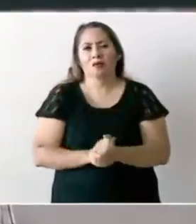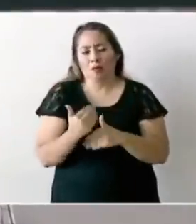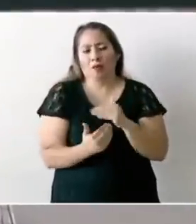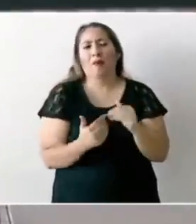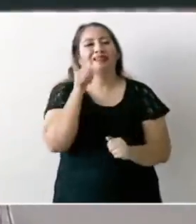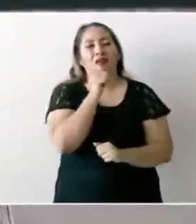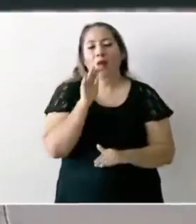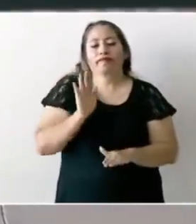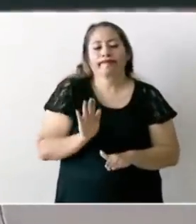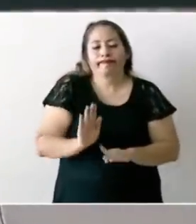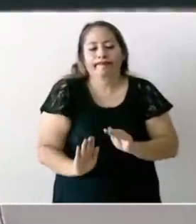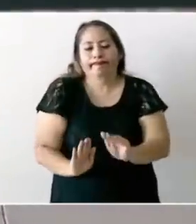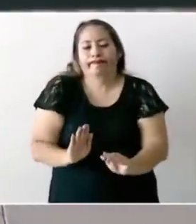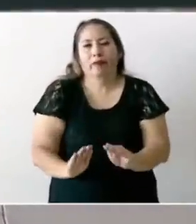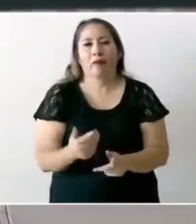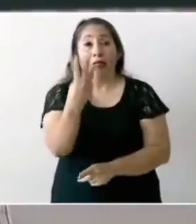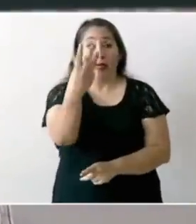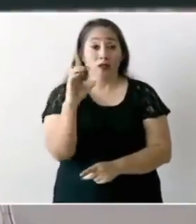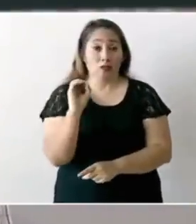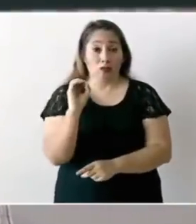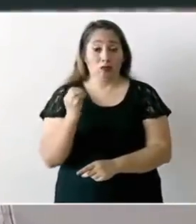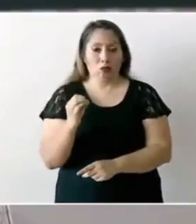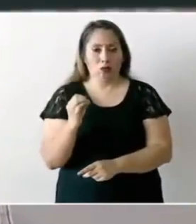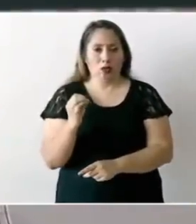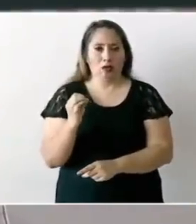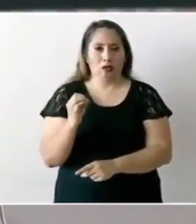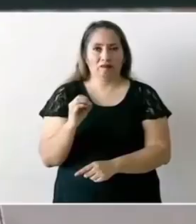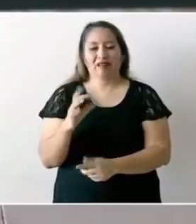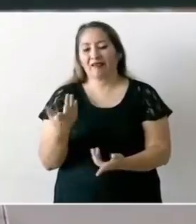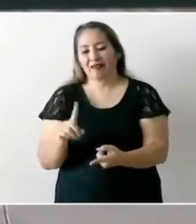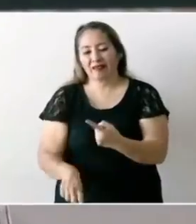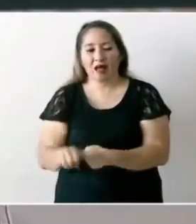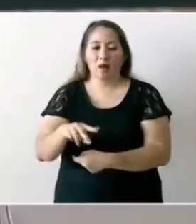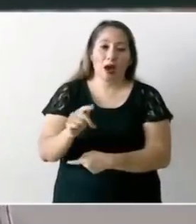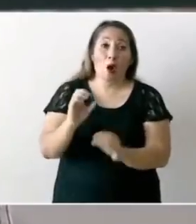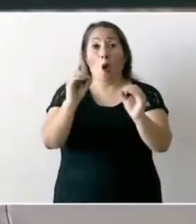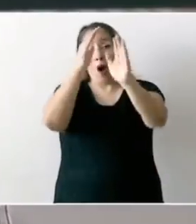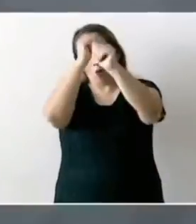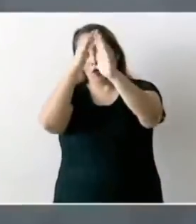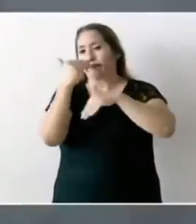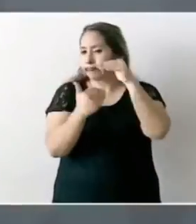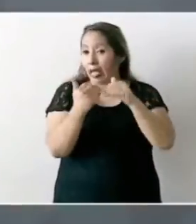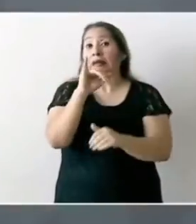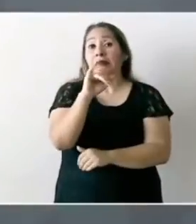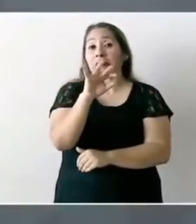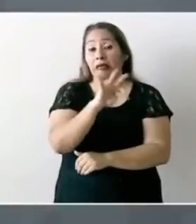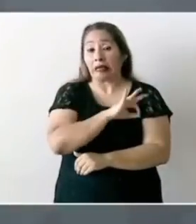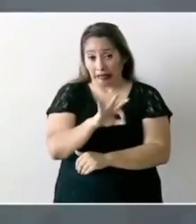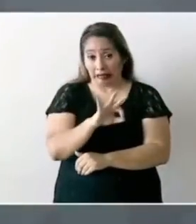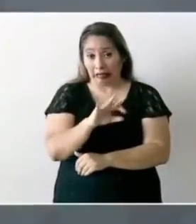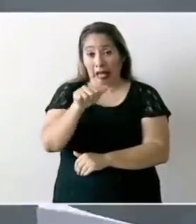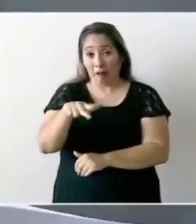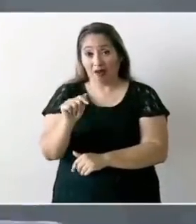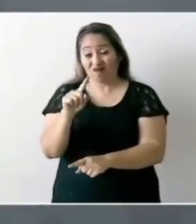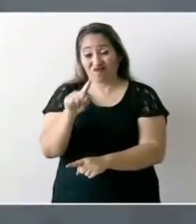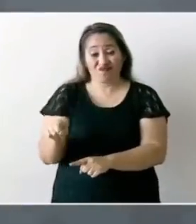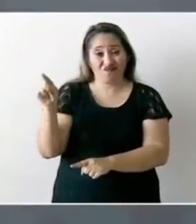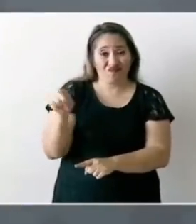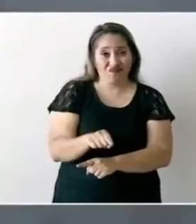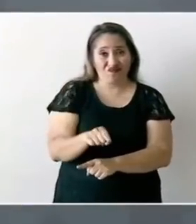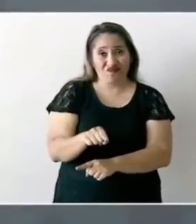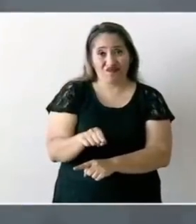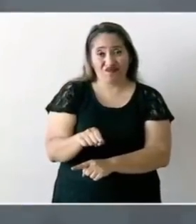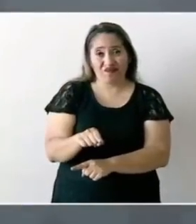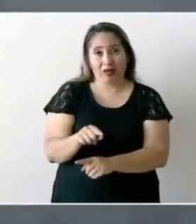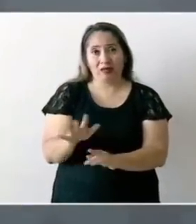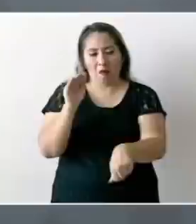adelante. No. El día 3 de octubre no hay amparos y hay acuerdos. Y vamos para adelante. Si hay amparos y no hay acuerdos, como